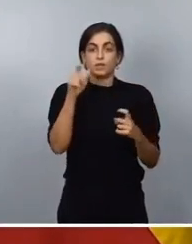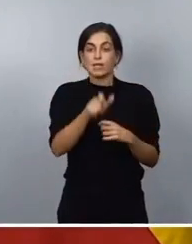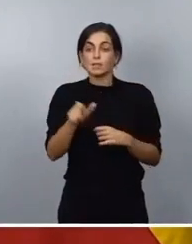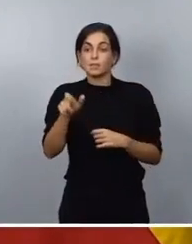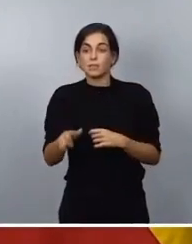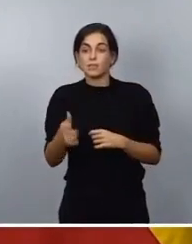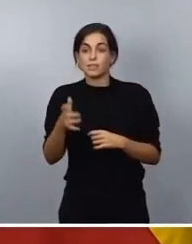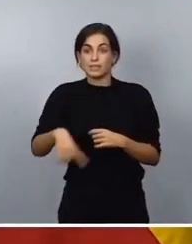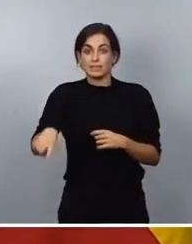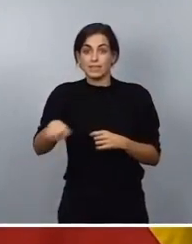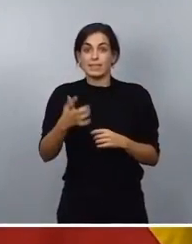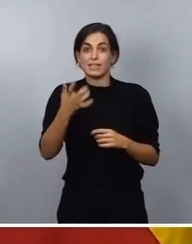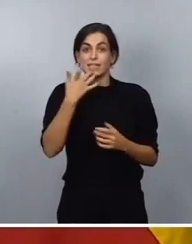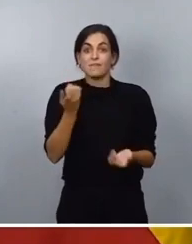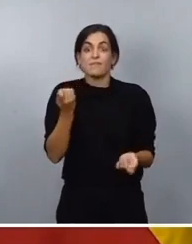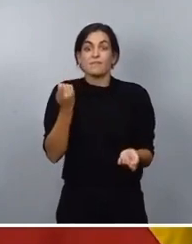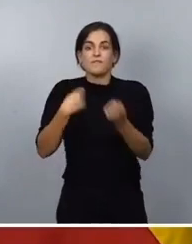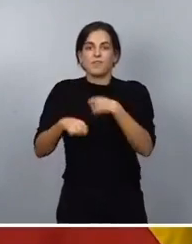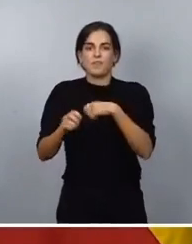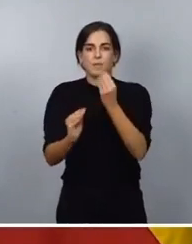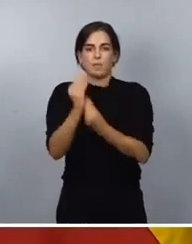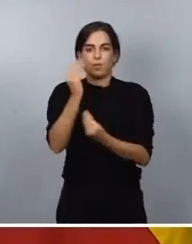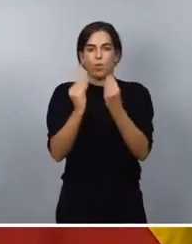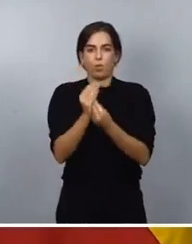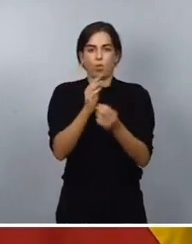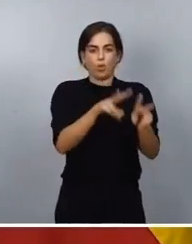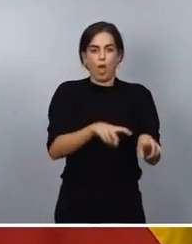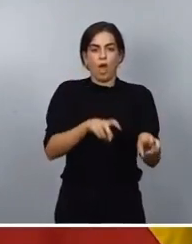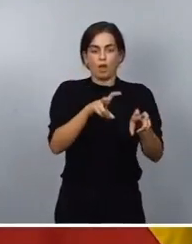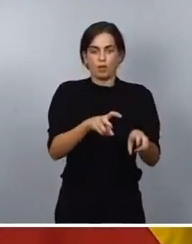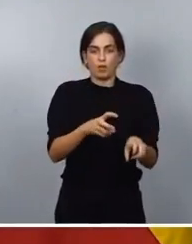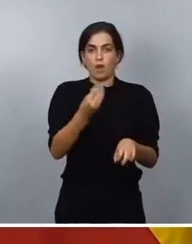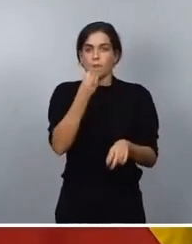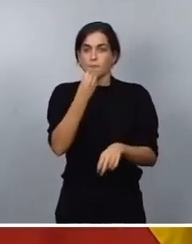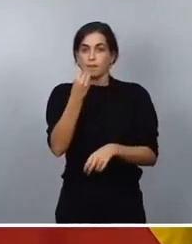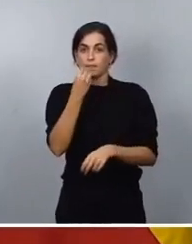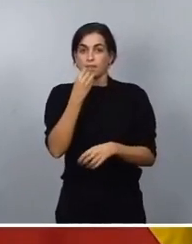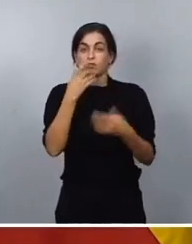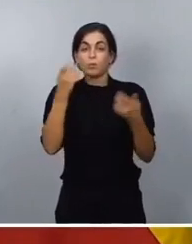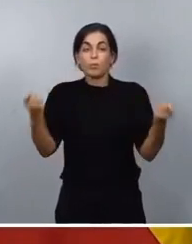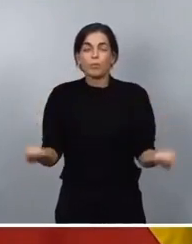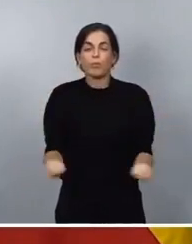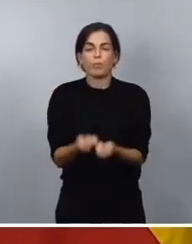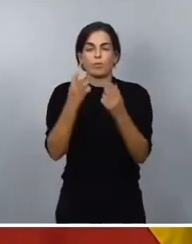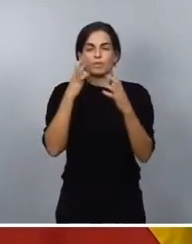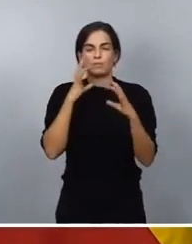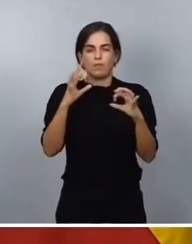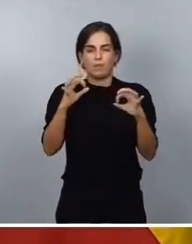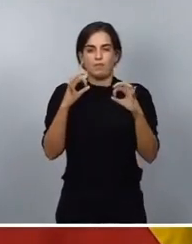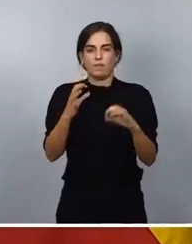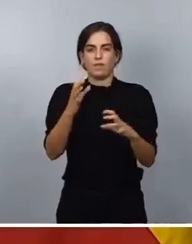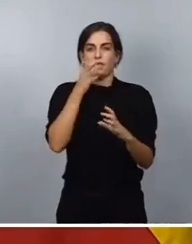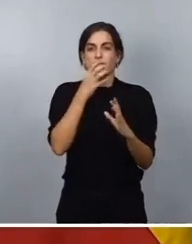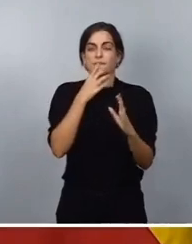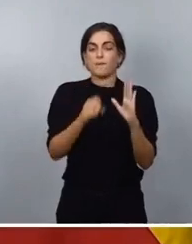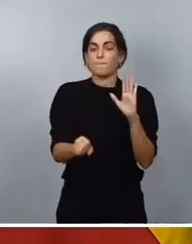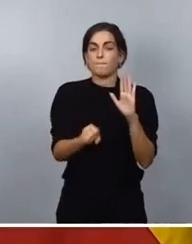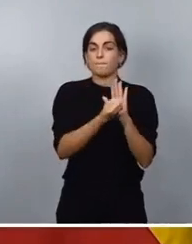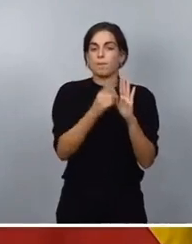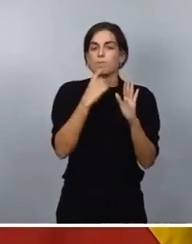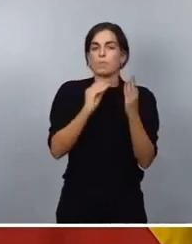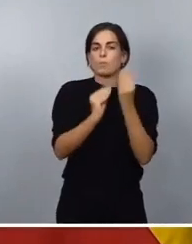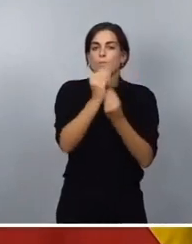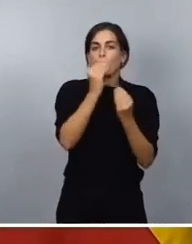venta de productos agroalimentarios, de efectuar promociones específicas en aquellos productos que están próximos a la